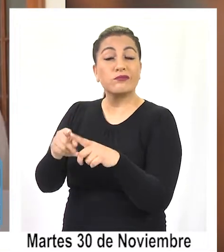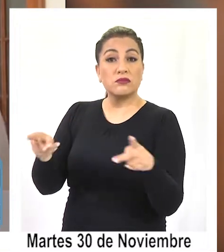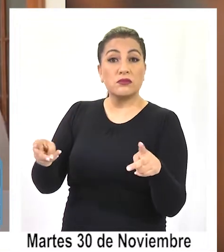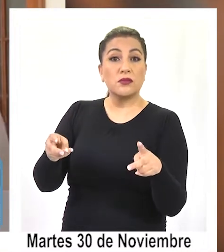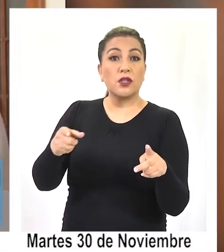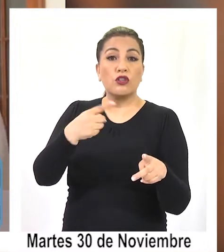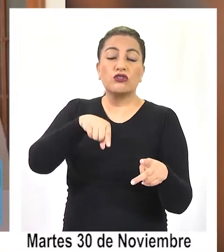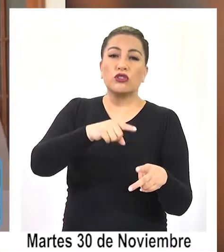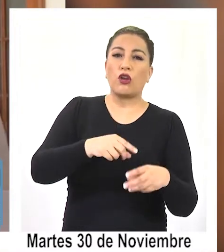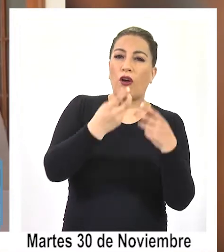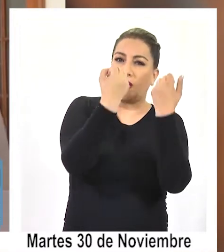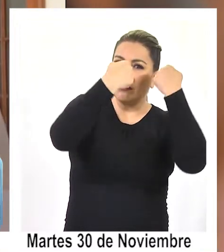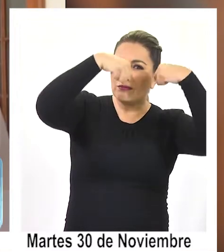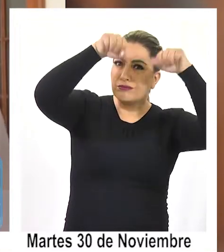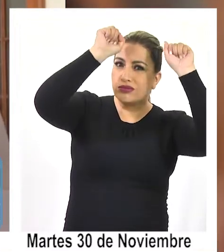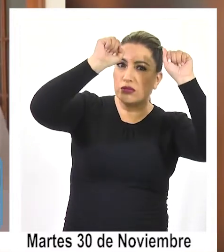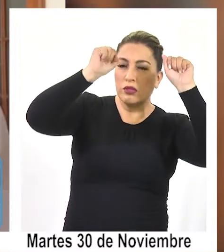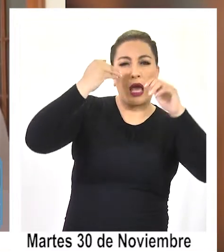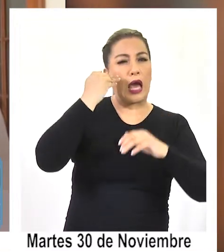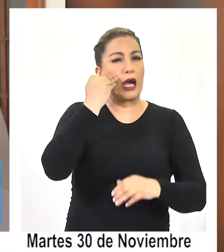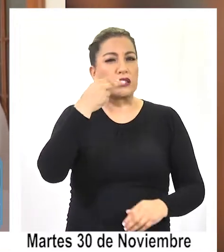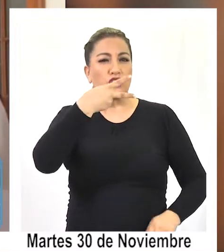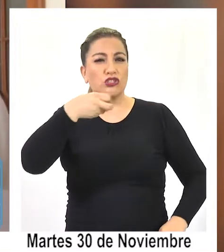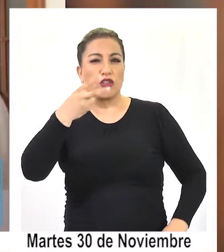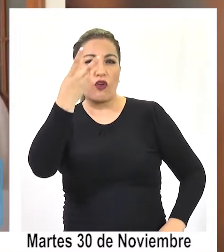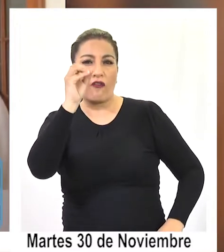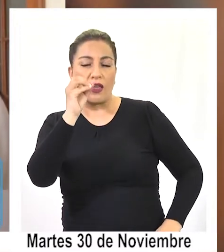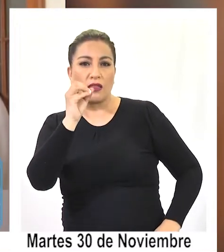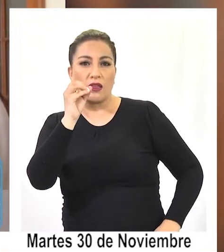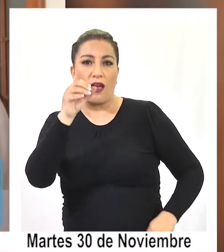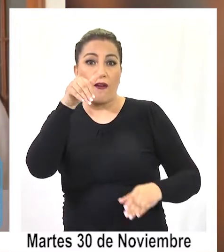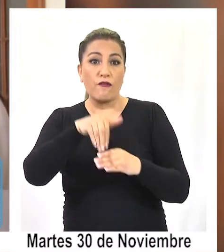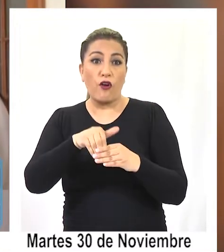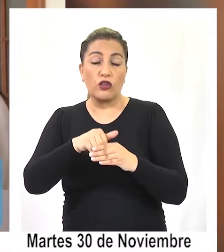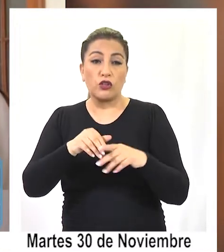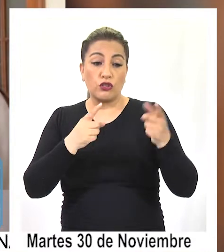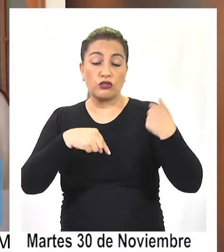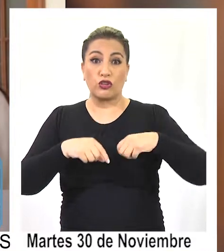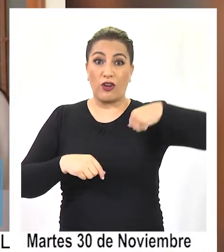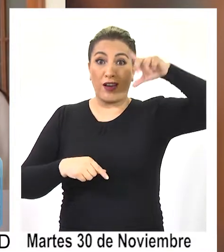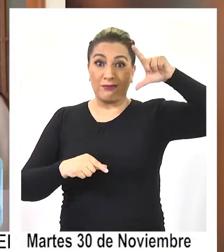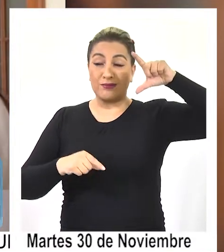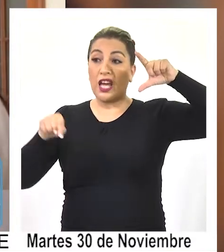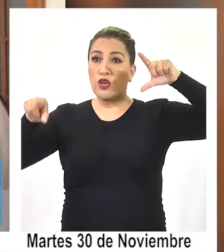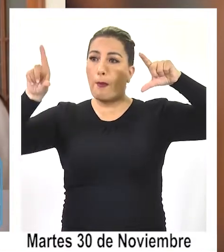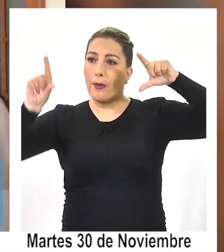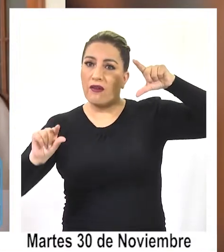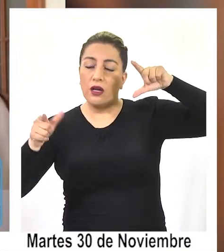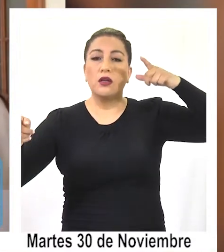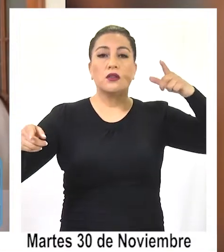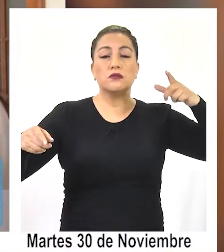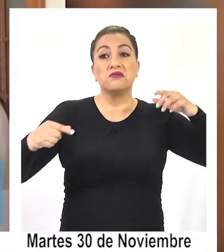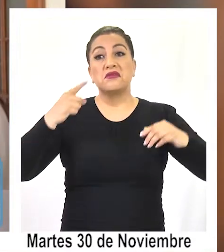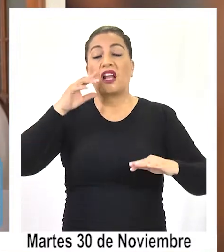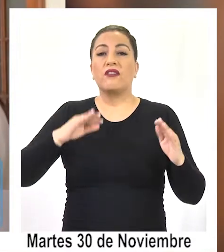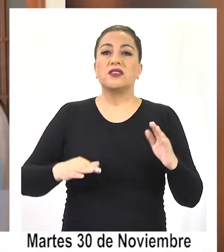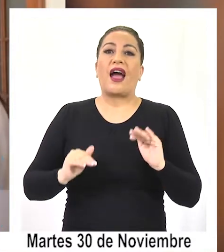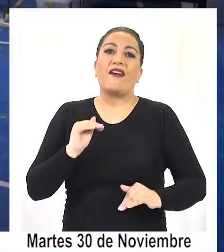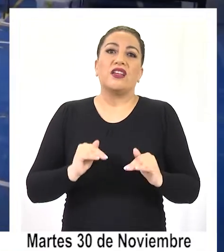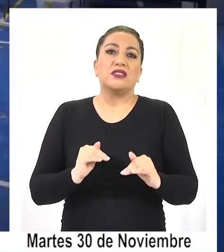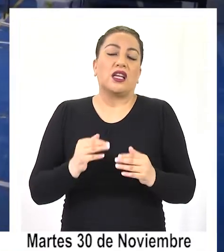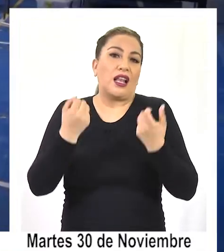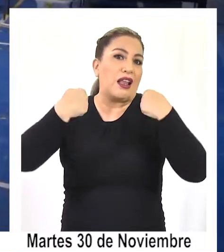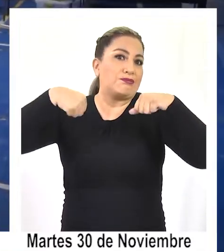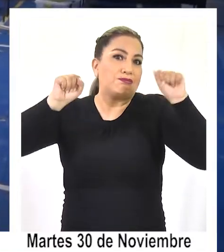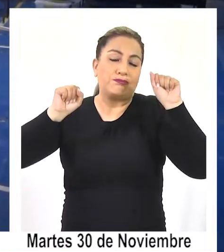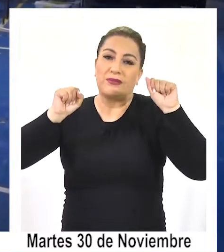fue estrecho, fue por casi 220 votos. Para nosotros es un triunfo igual si la elección se gana por un voto más.